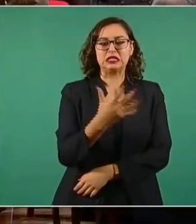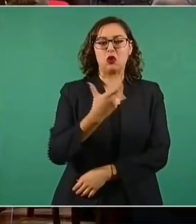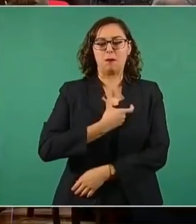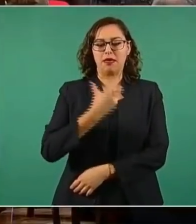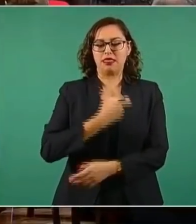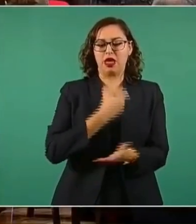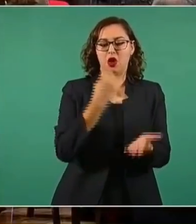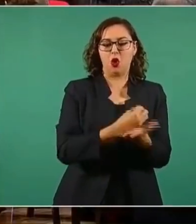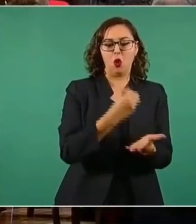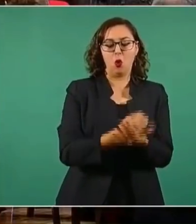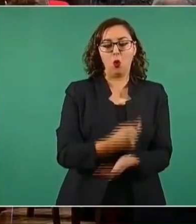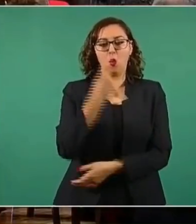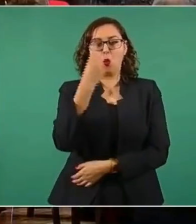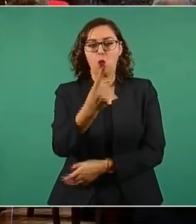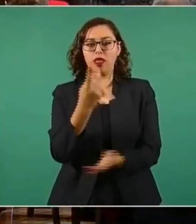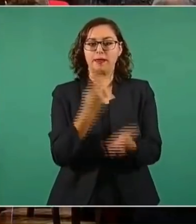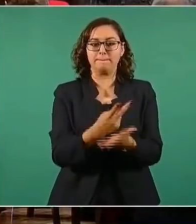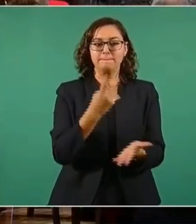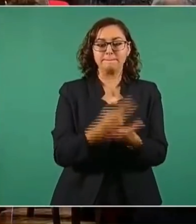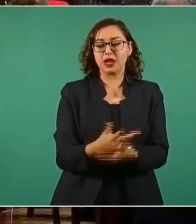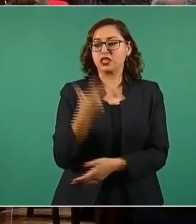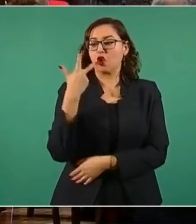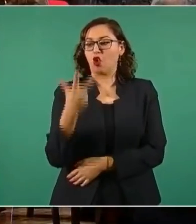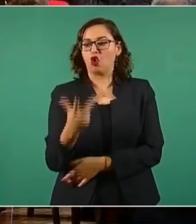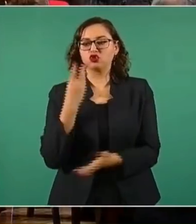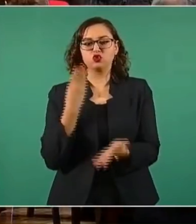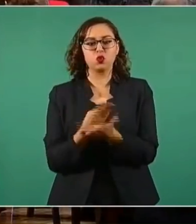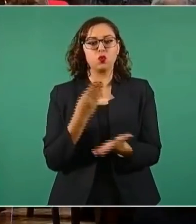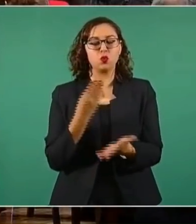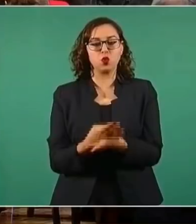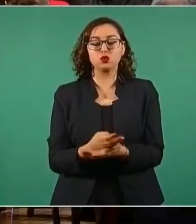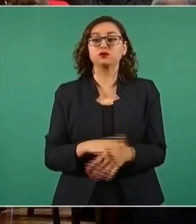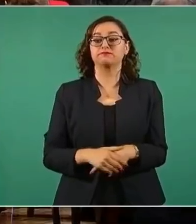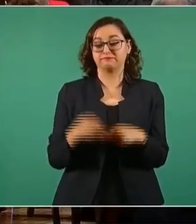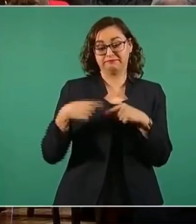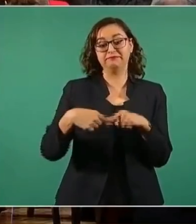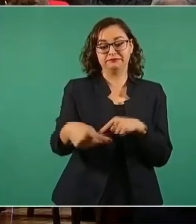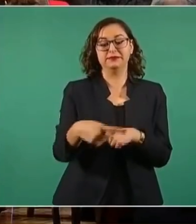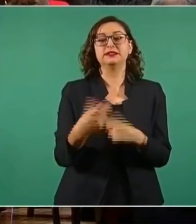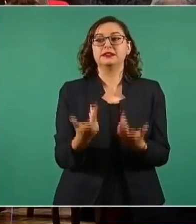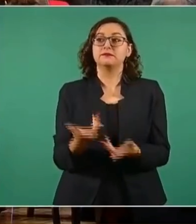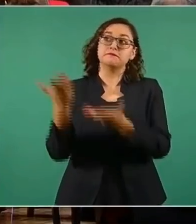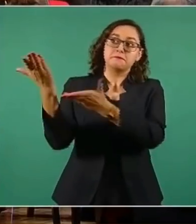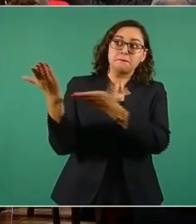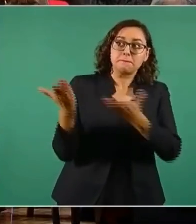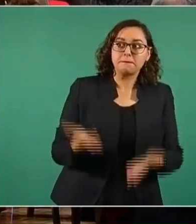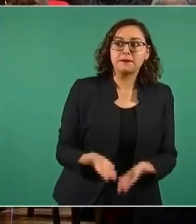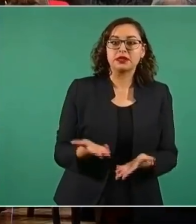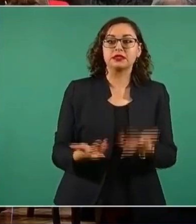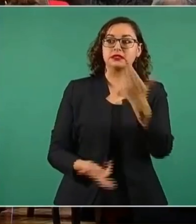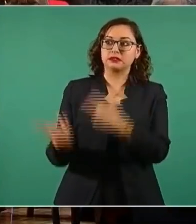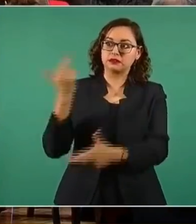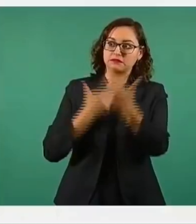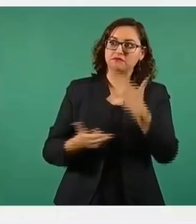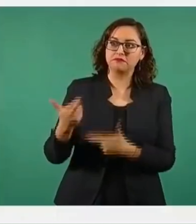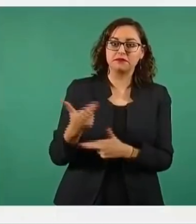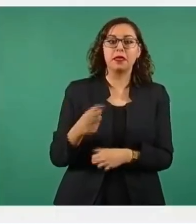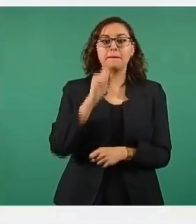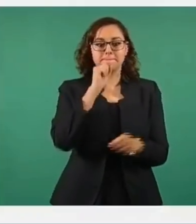y ocho de bronce. En este mes, cuando regresen, a ellos y a todos los